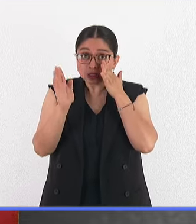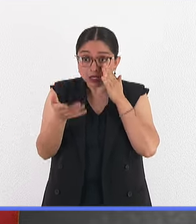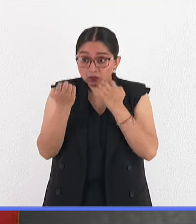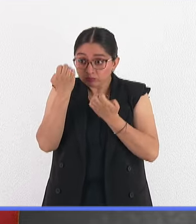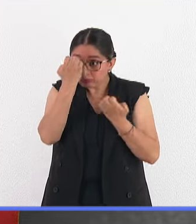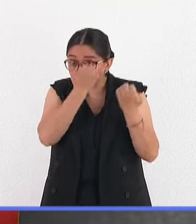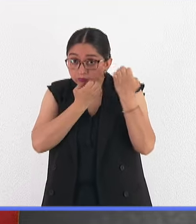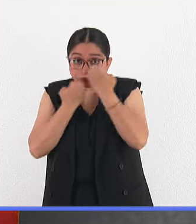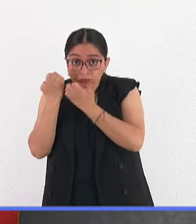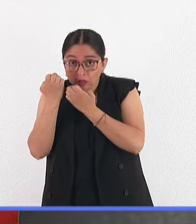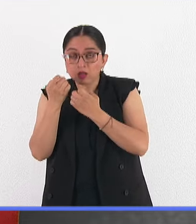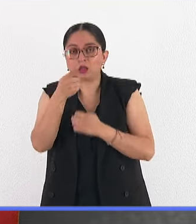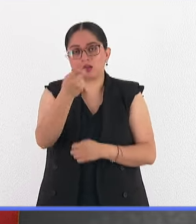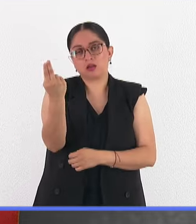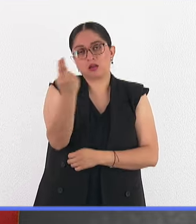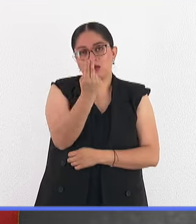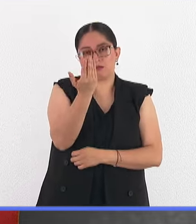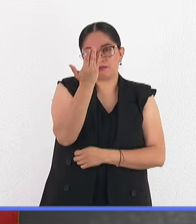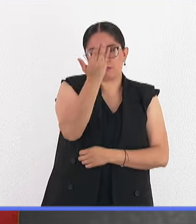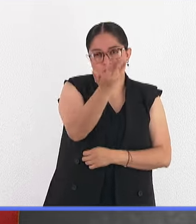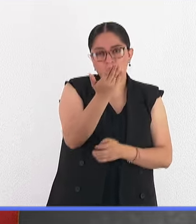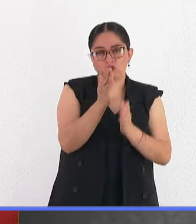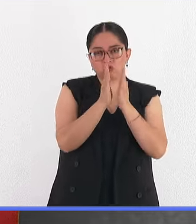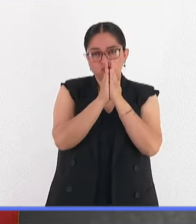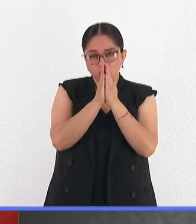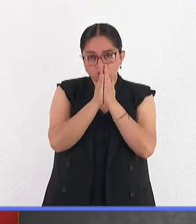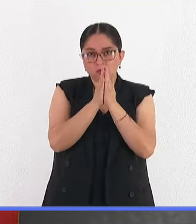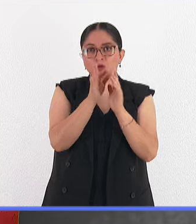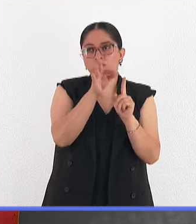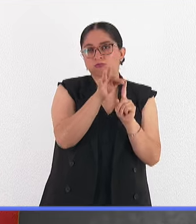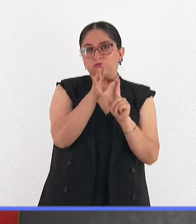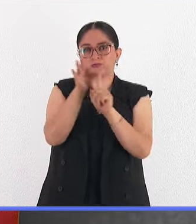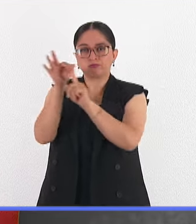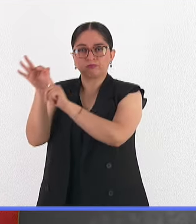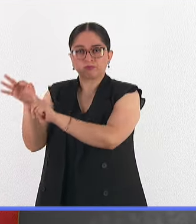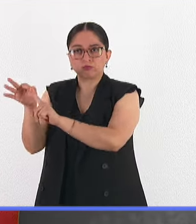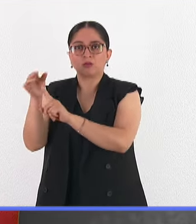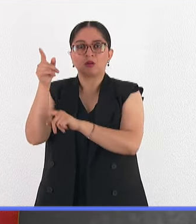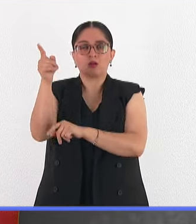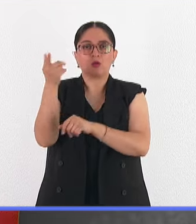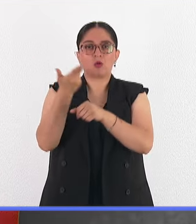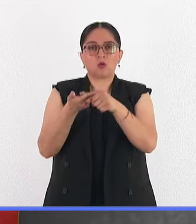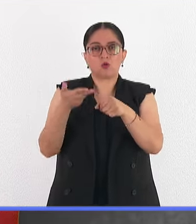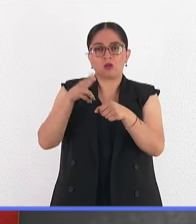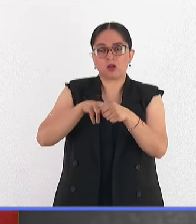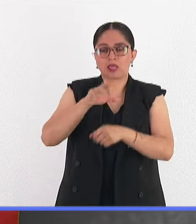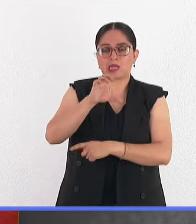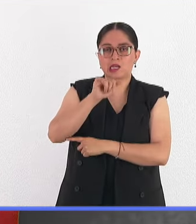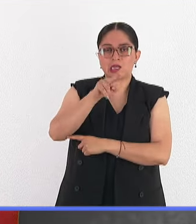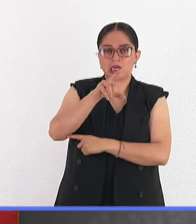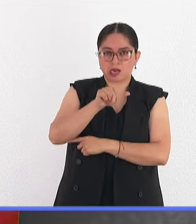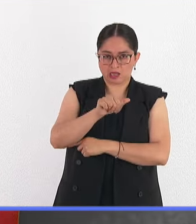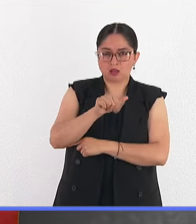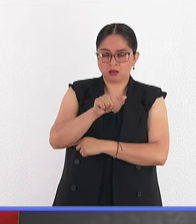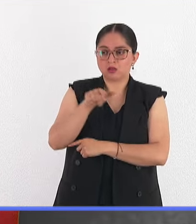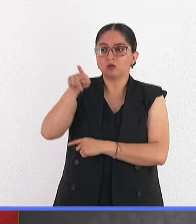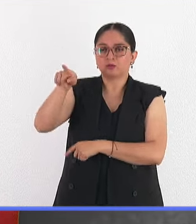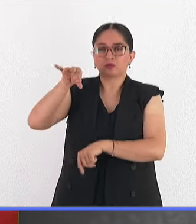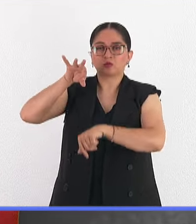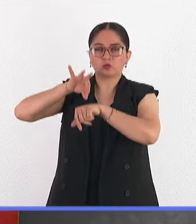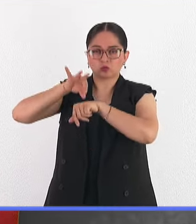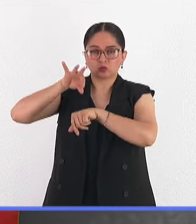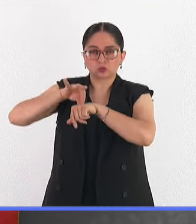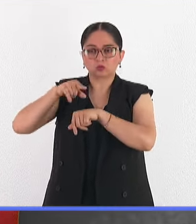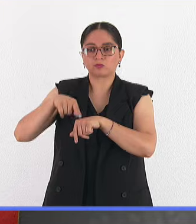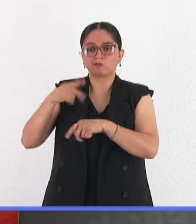pues tendría que pedir que se le también derive a una clínica para que un médico le pueda